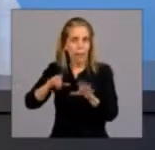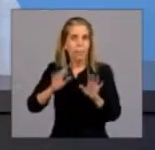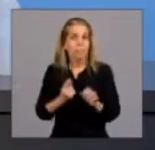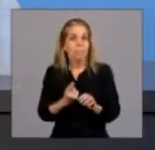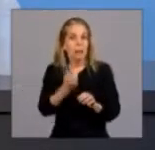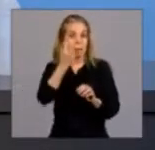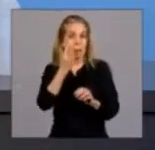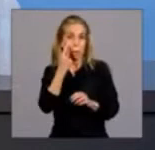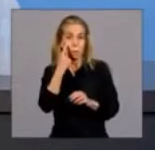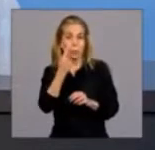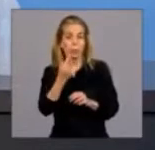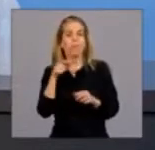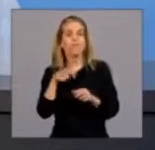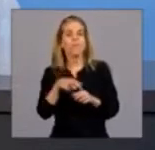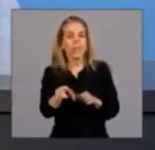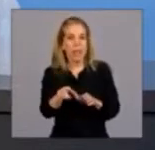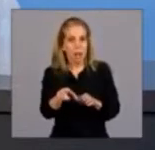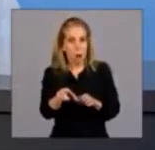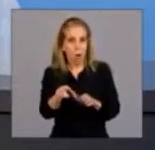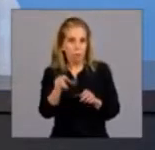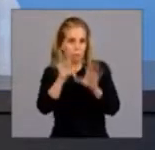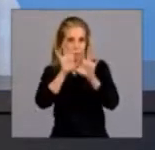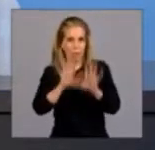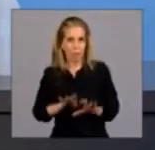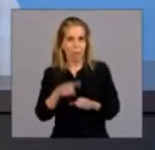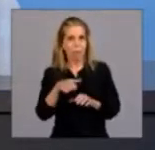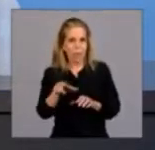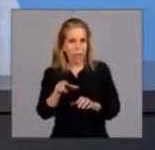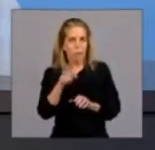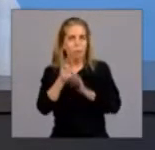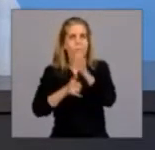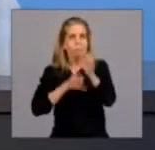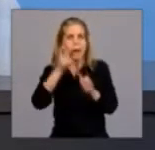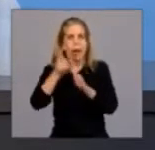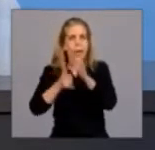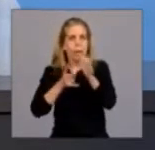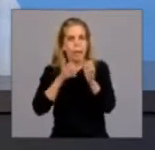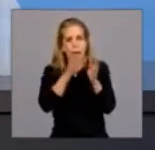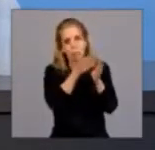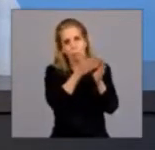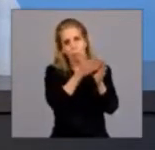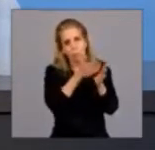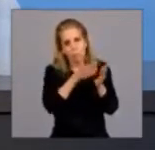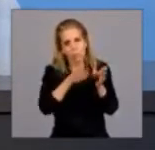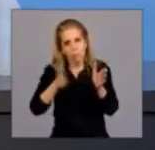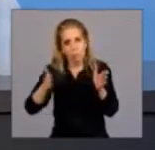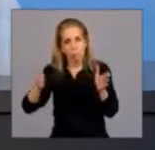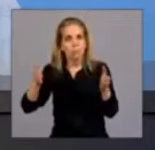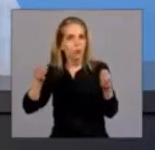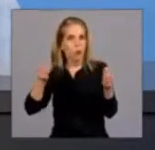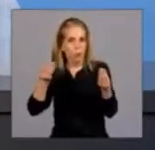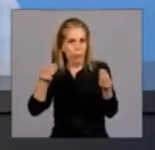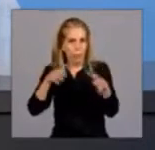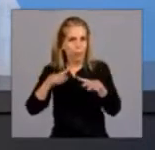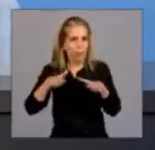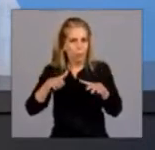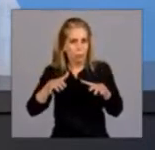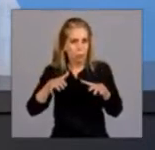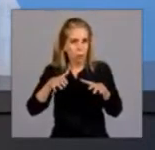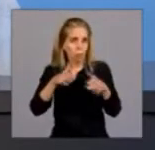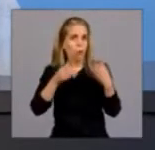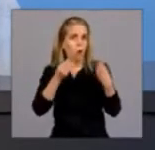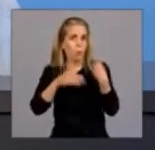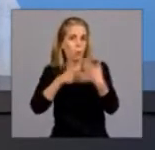primero un video que nosotros hemos preparado para explicar un poco en qué punto estamos y a dónde vamos,